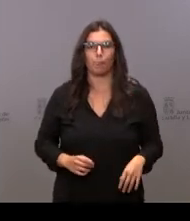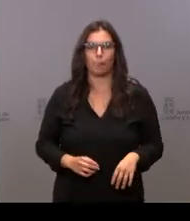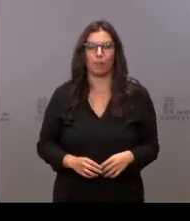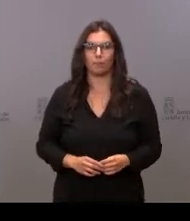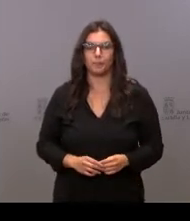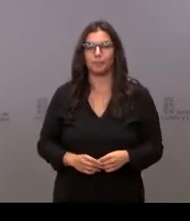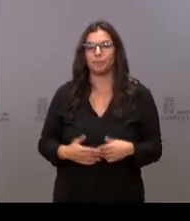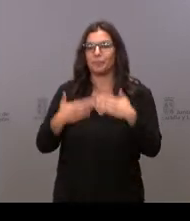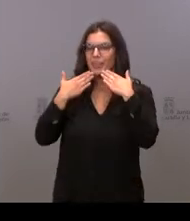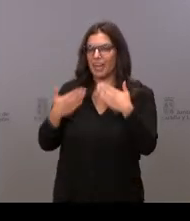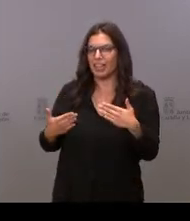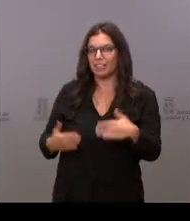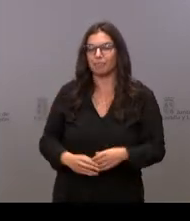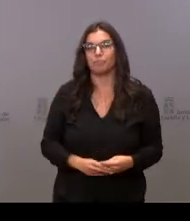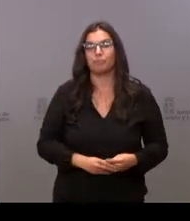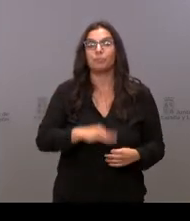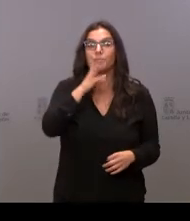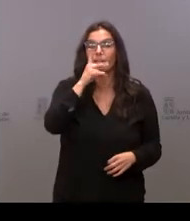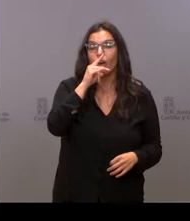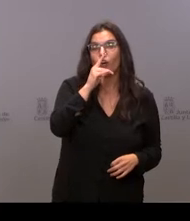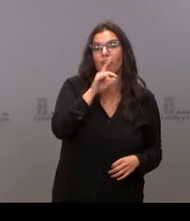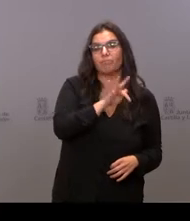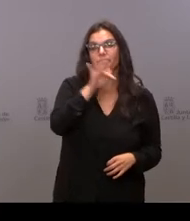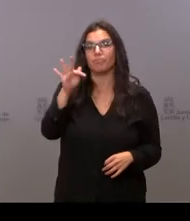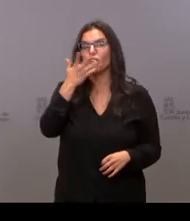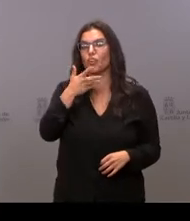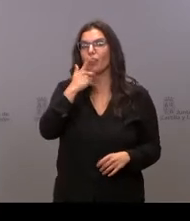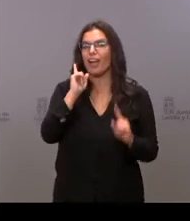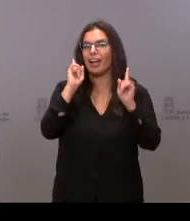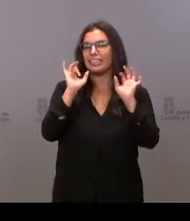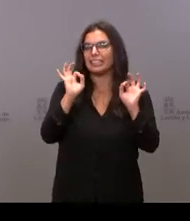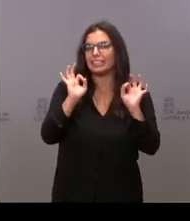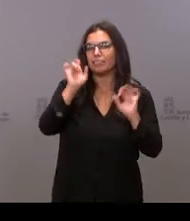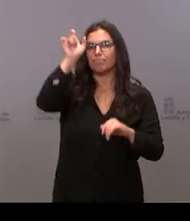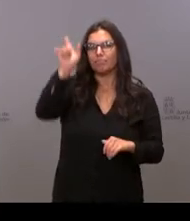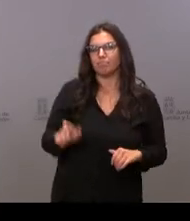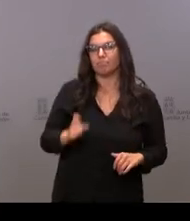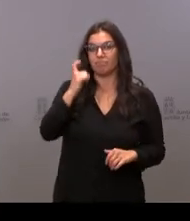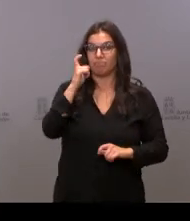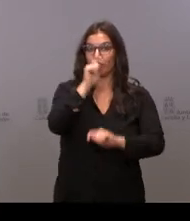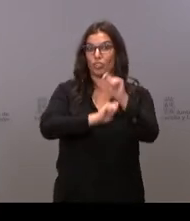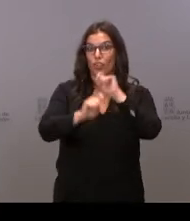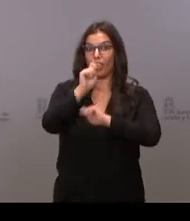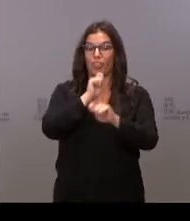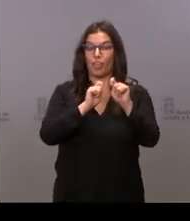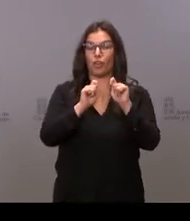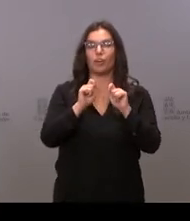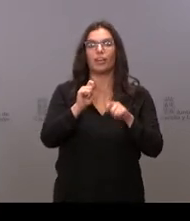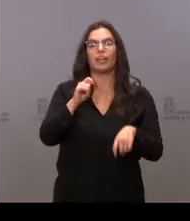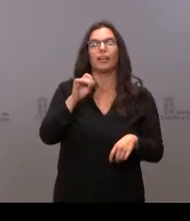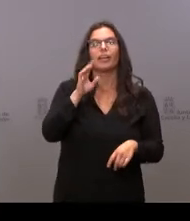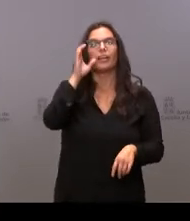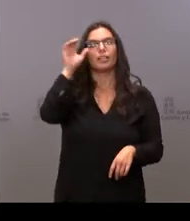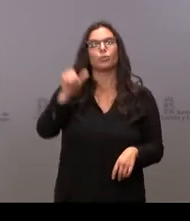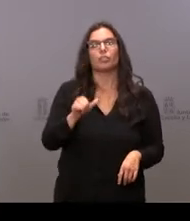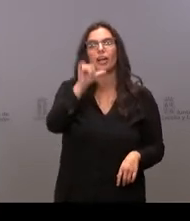Muchas gracias, Enrique. Pues ahora vamos a conocer el caso concreto de una de estas asociaciones, porque vamos a escuchar a José María Collazos,